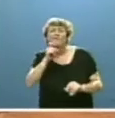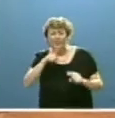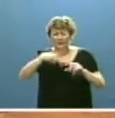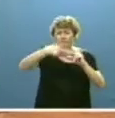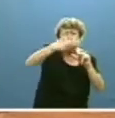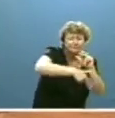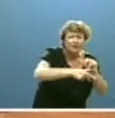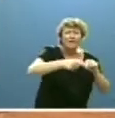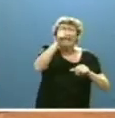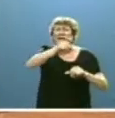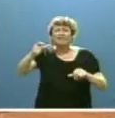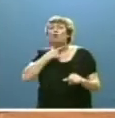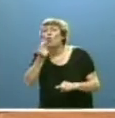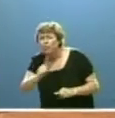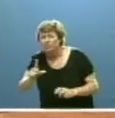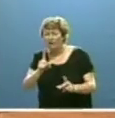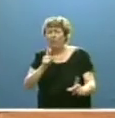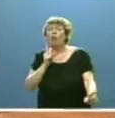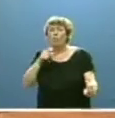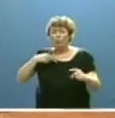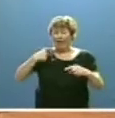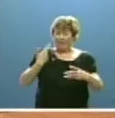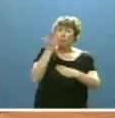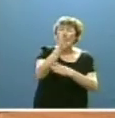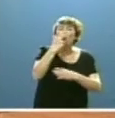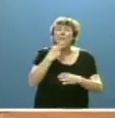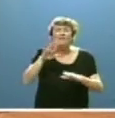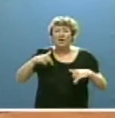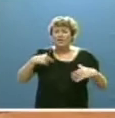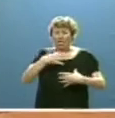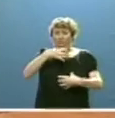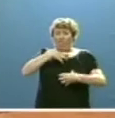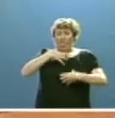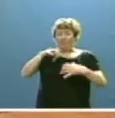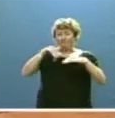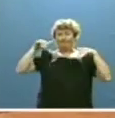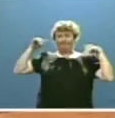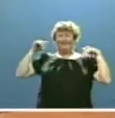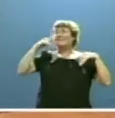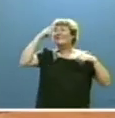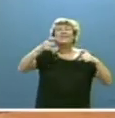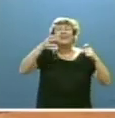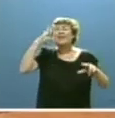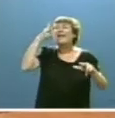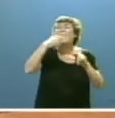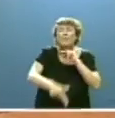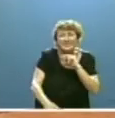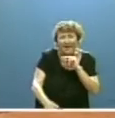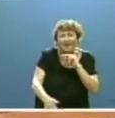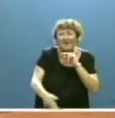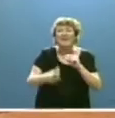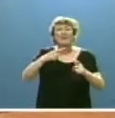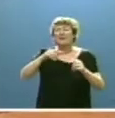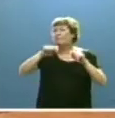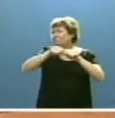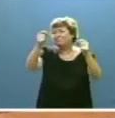impopulares, incluso contrarias a aquellas que habíamos comprometido. Se trataba de evitar nada más y nada menos la